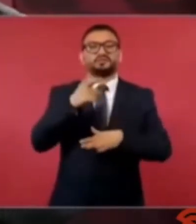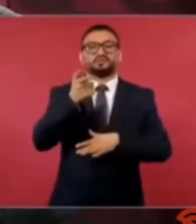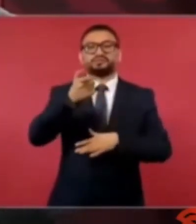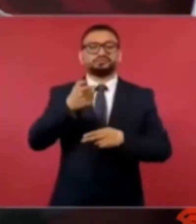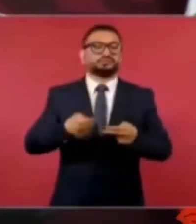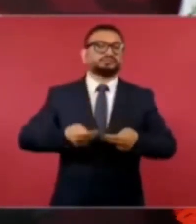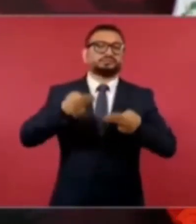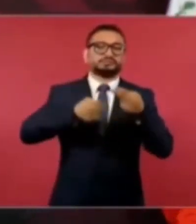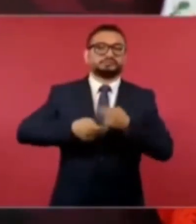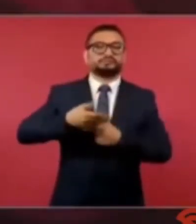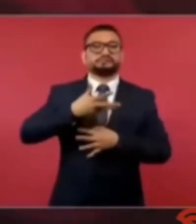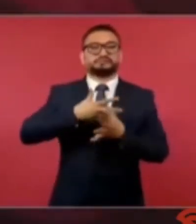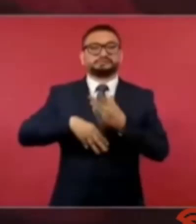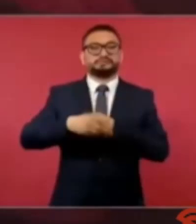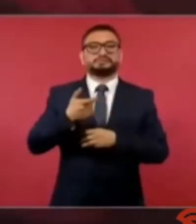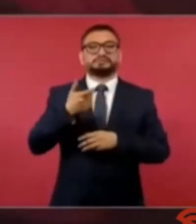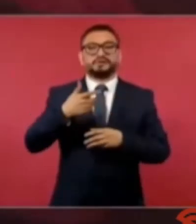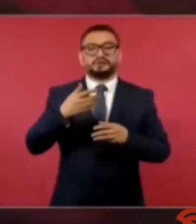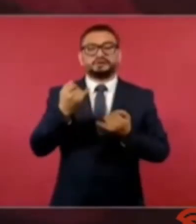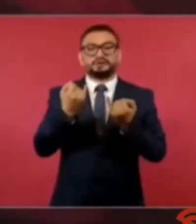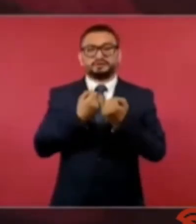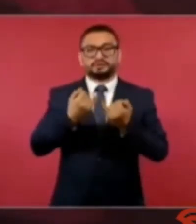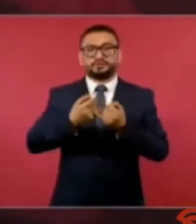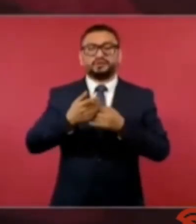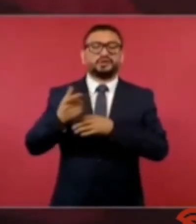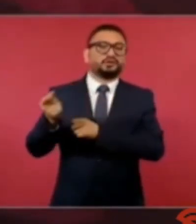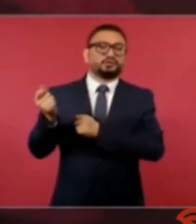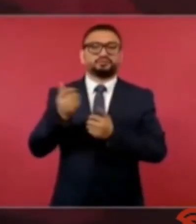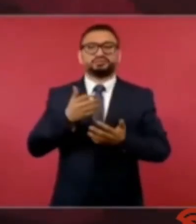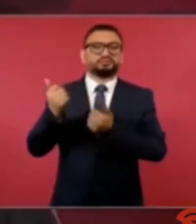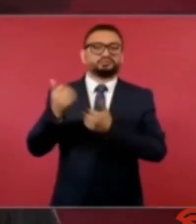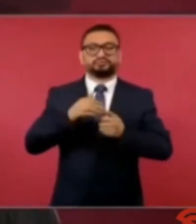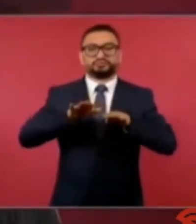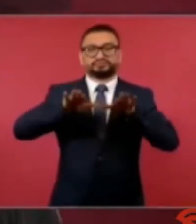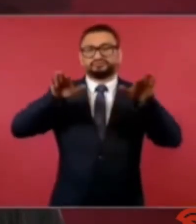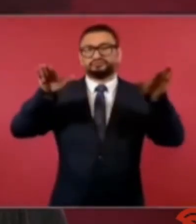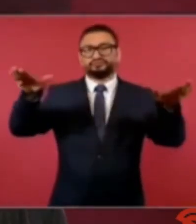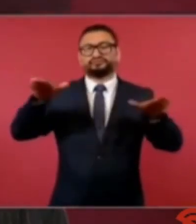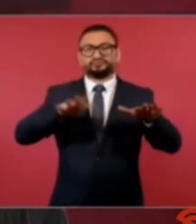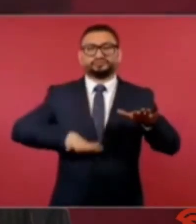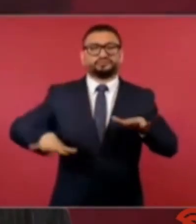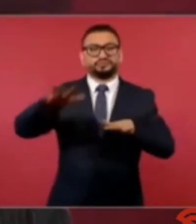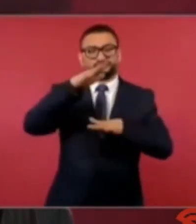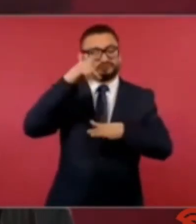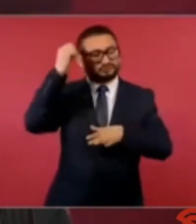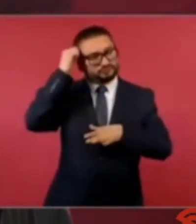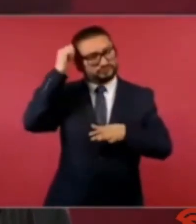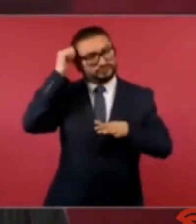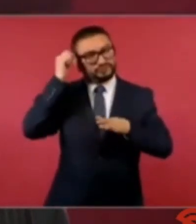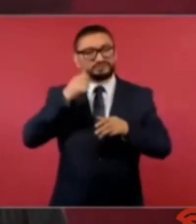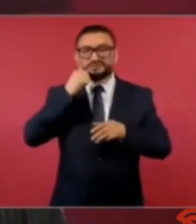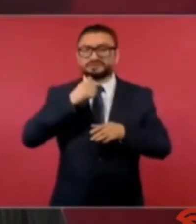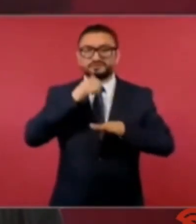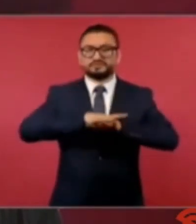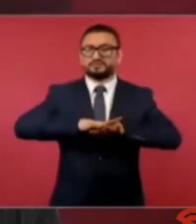el relleno del lago de Tescoco para hacer el aeropuerto eran hundimientos